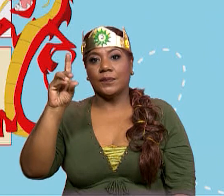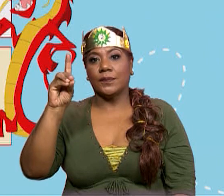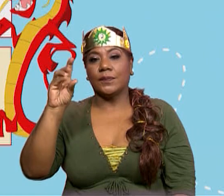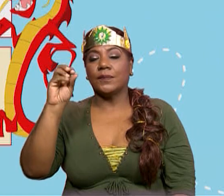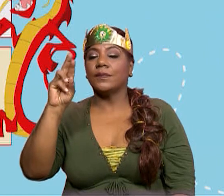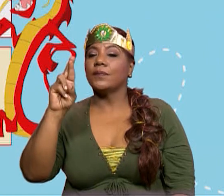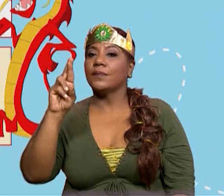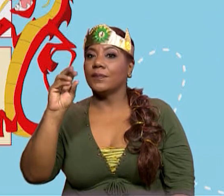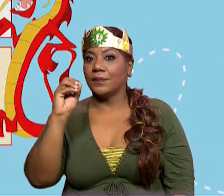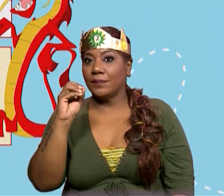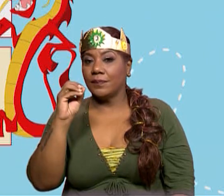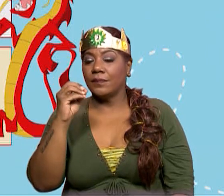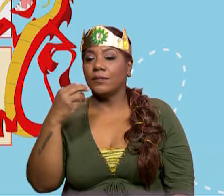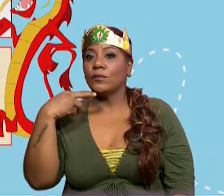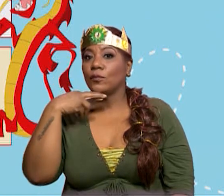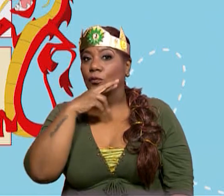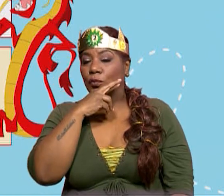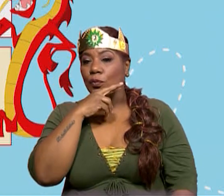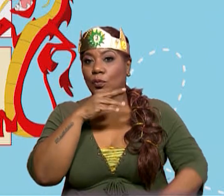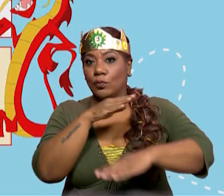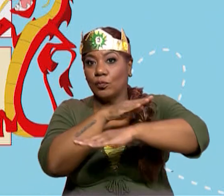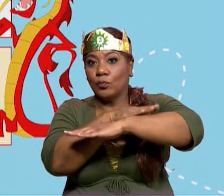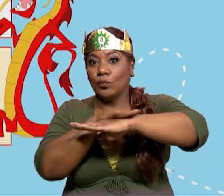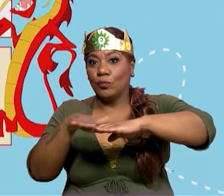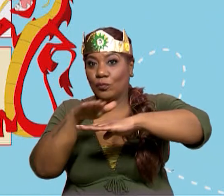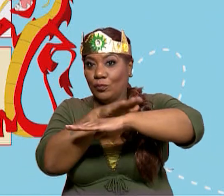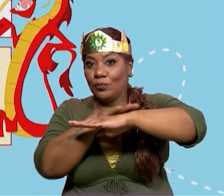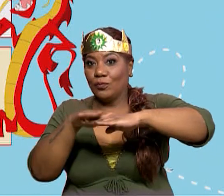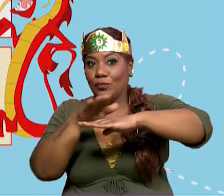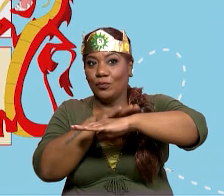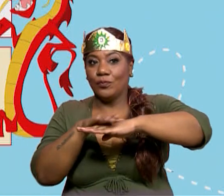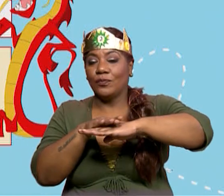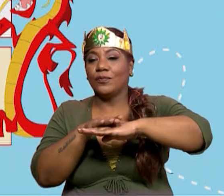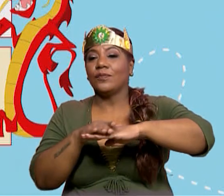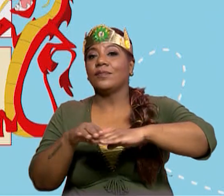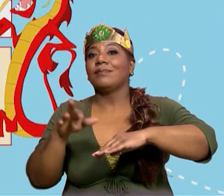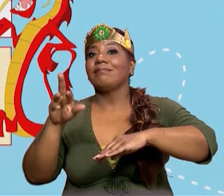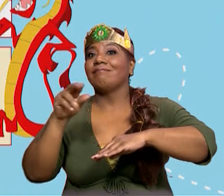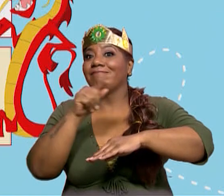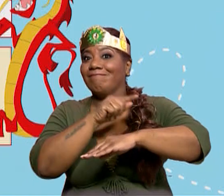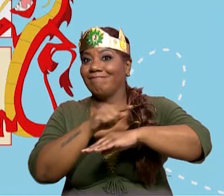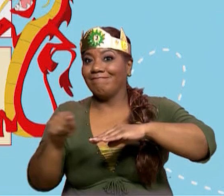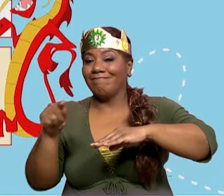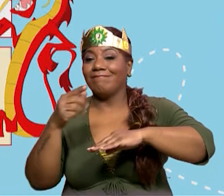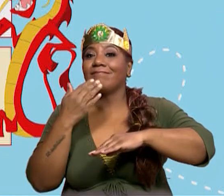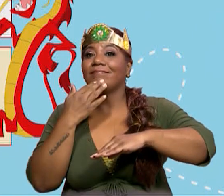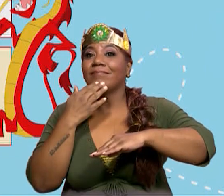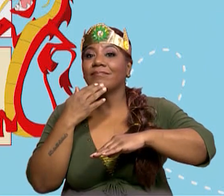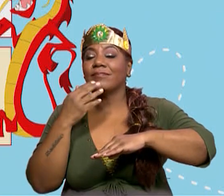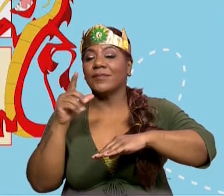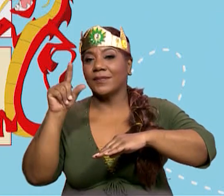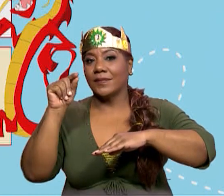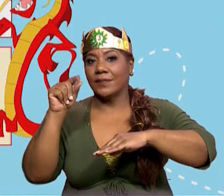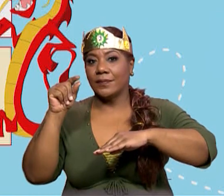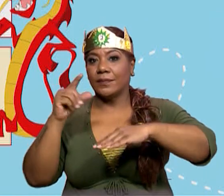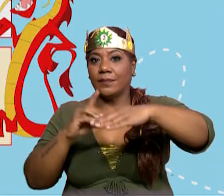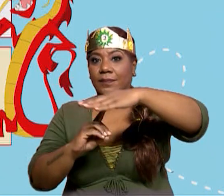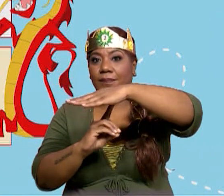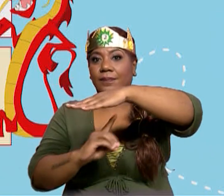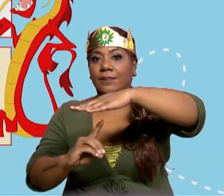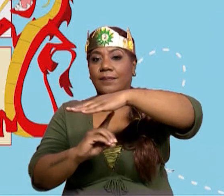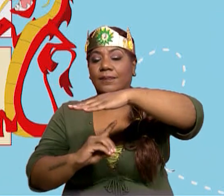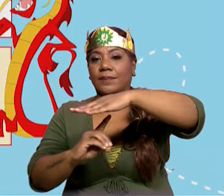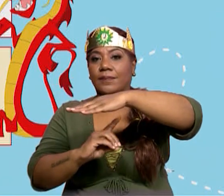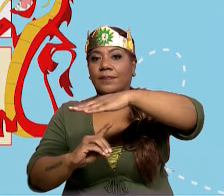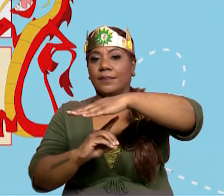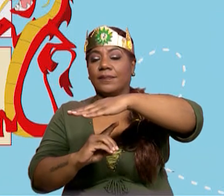fraccionaria, que es la que me va a dividir el numerador del denominador, está en color verde. Y el denominador, que